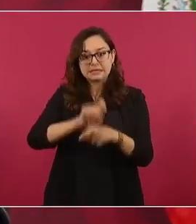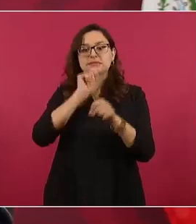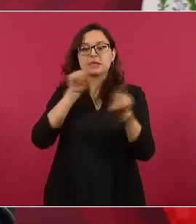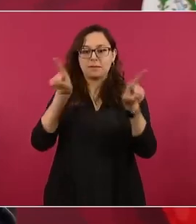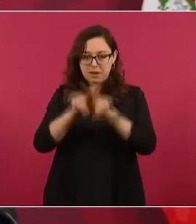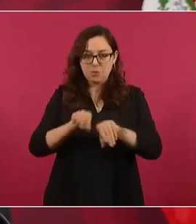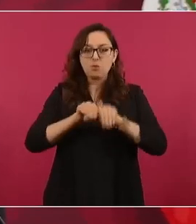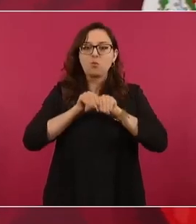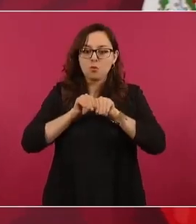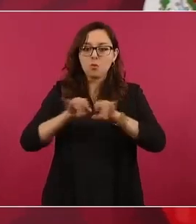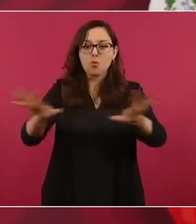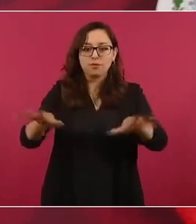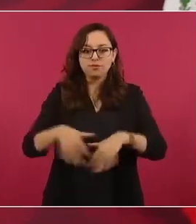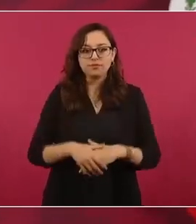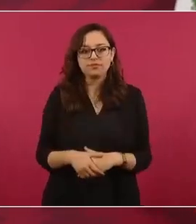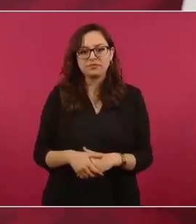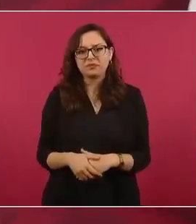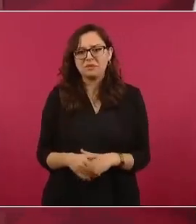mensajes.